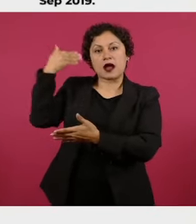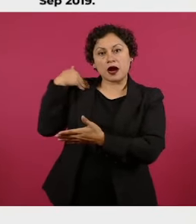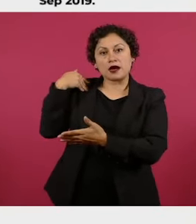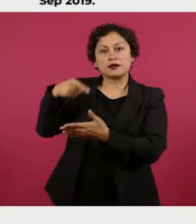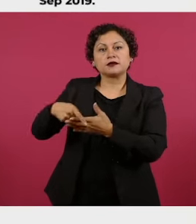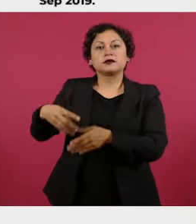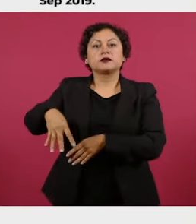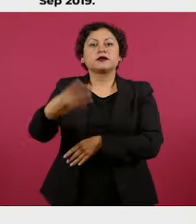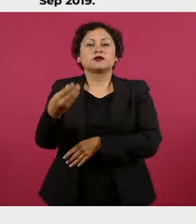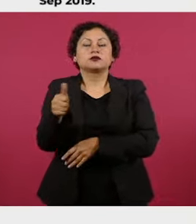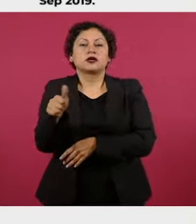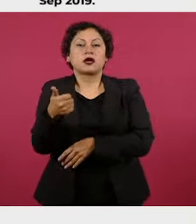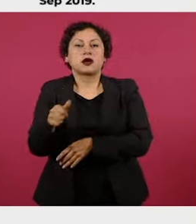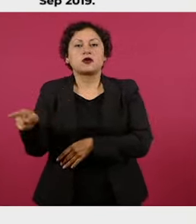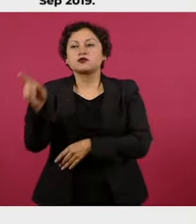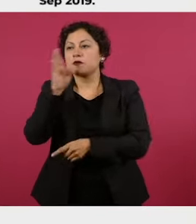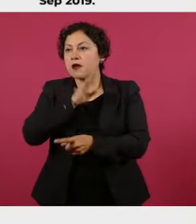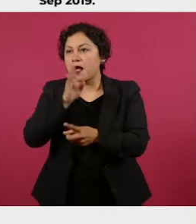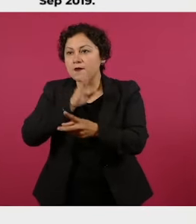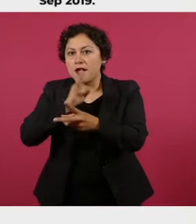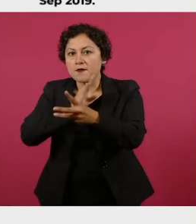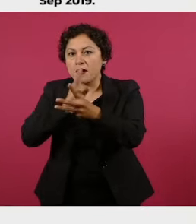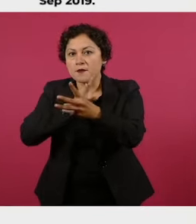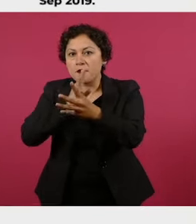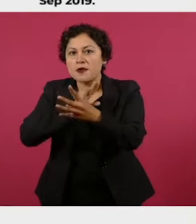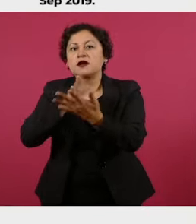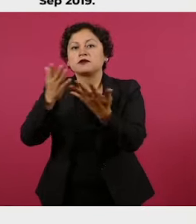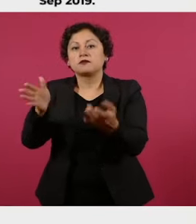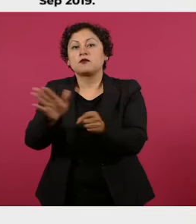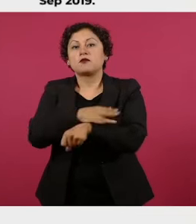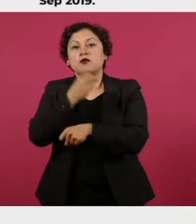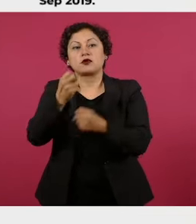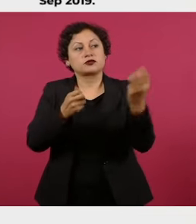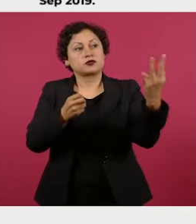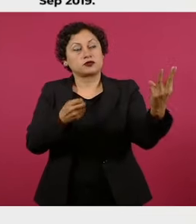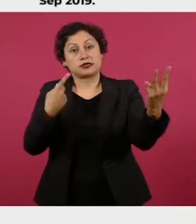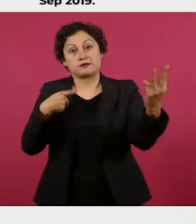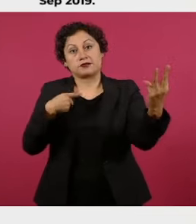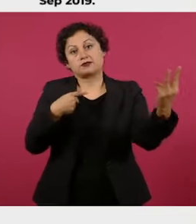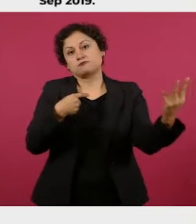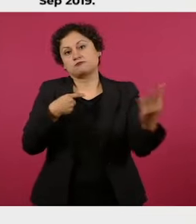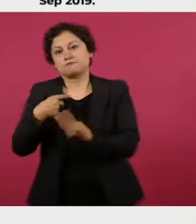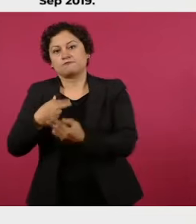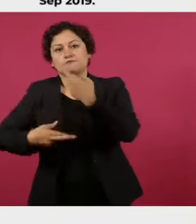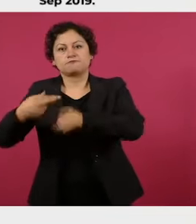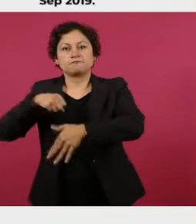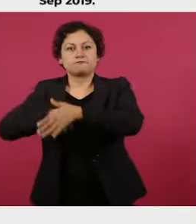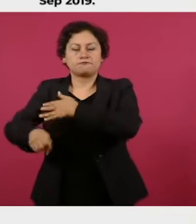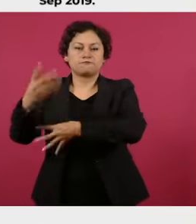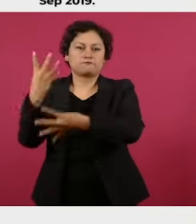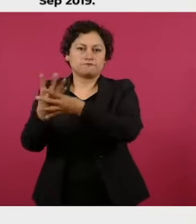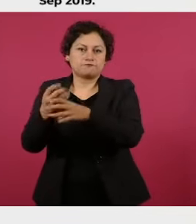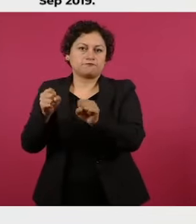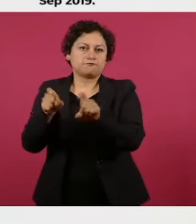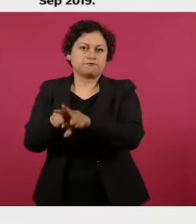14 de agosto, por lo que las tres personas señaladas continúan en prisión preventiva. Adelante.